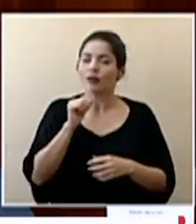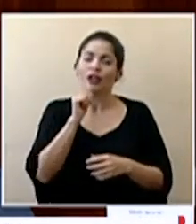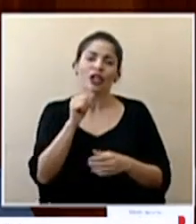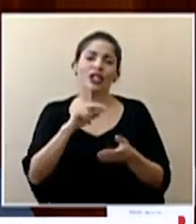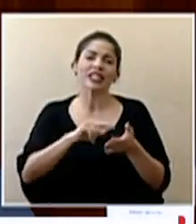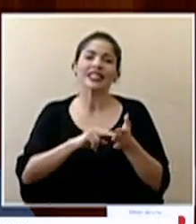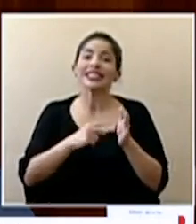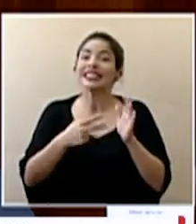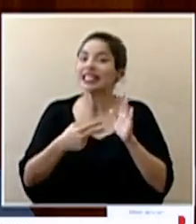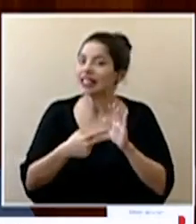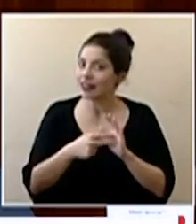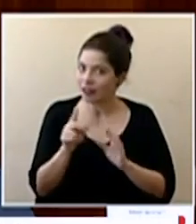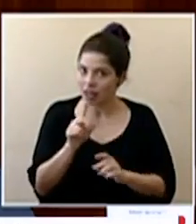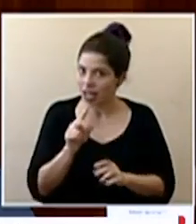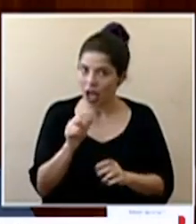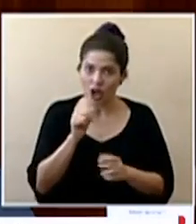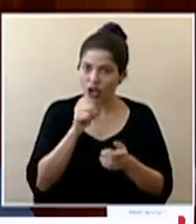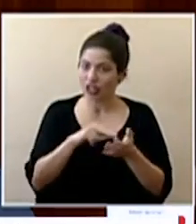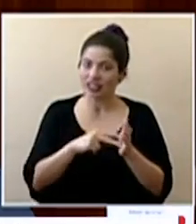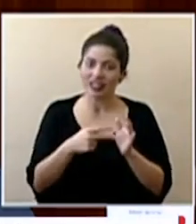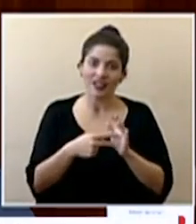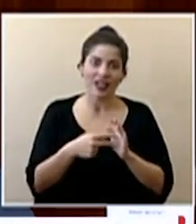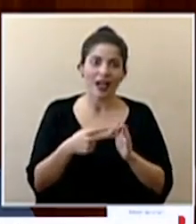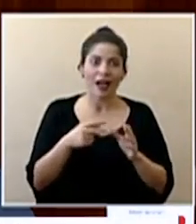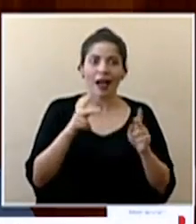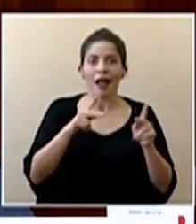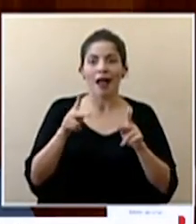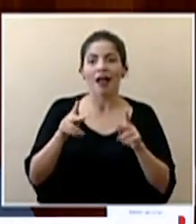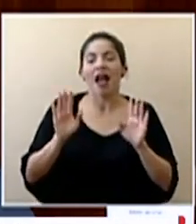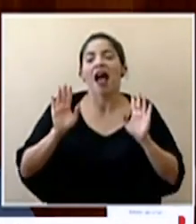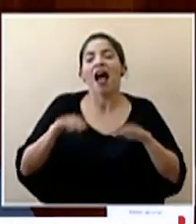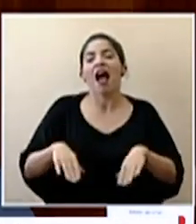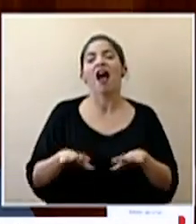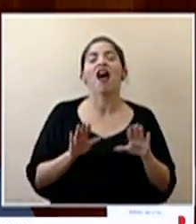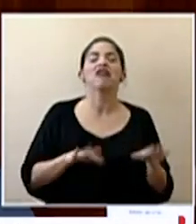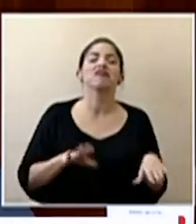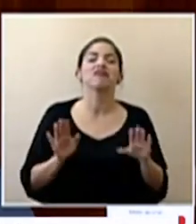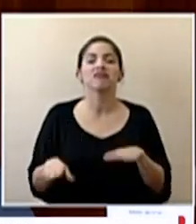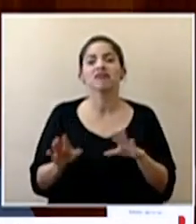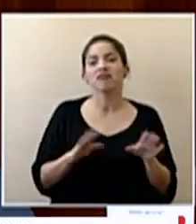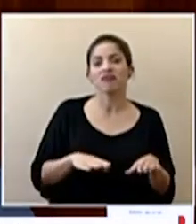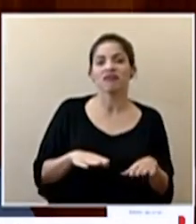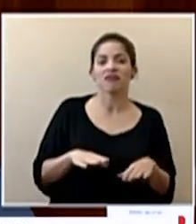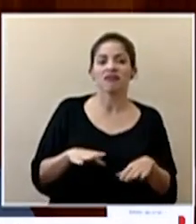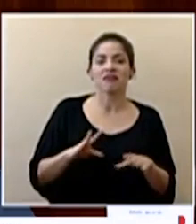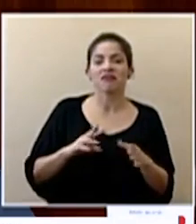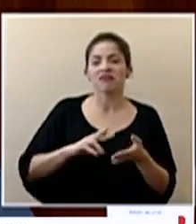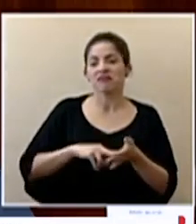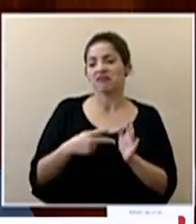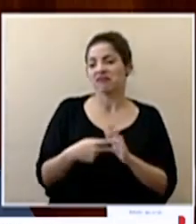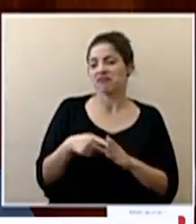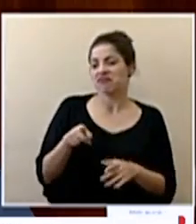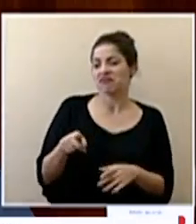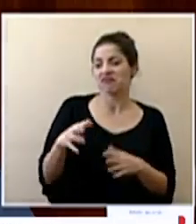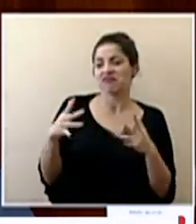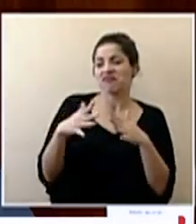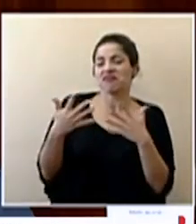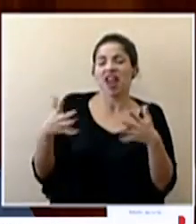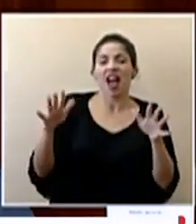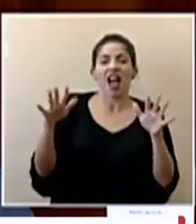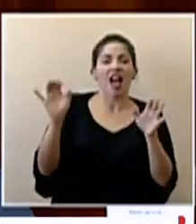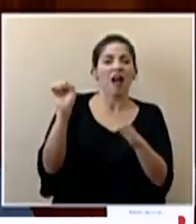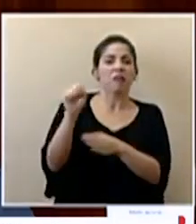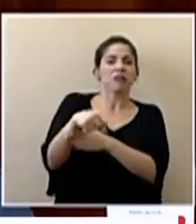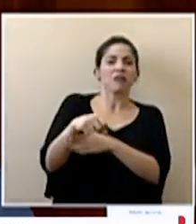para nada que tengamos que relajarnos y decir que esta guerra la ganamos.